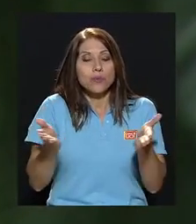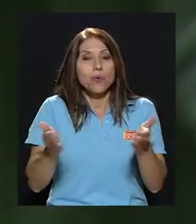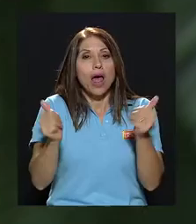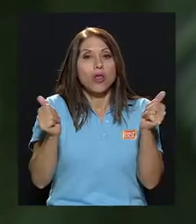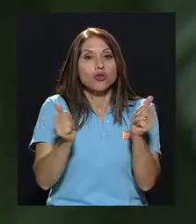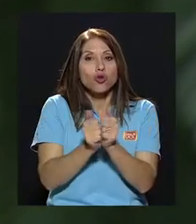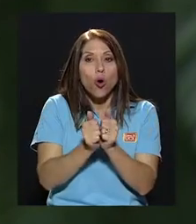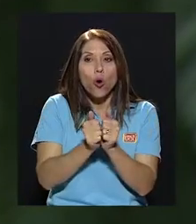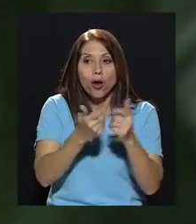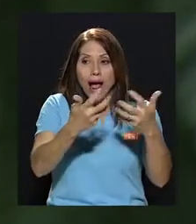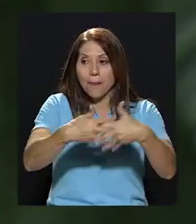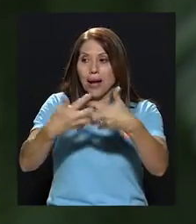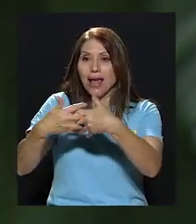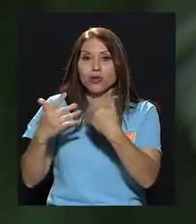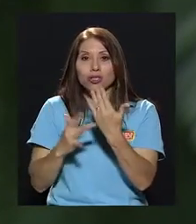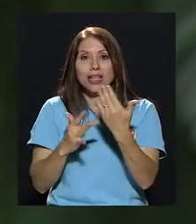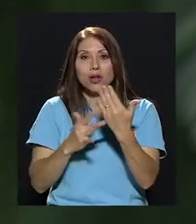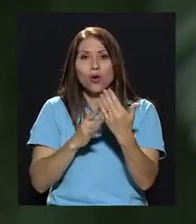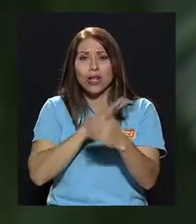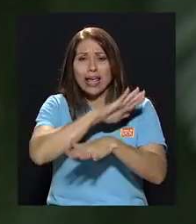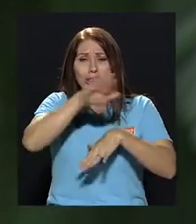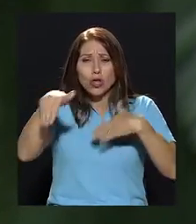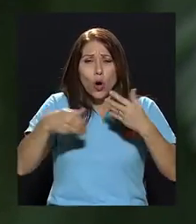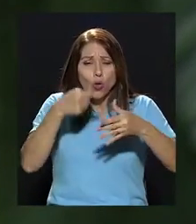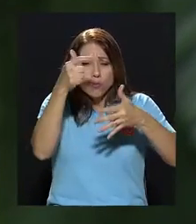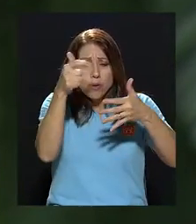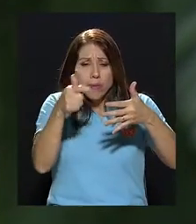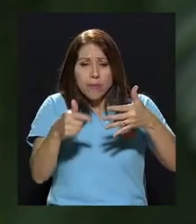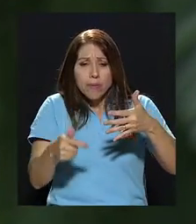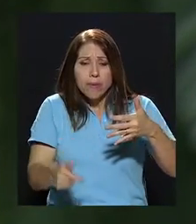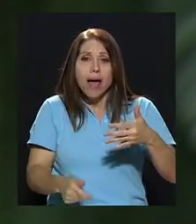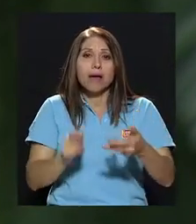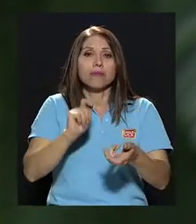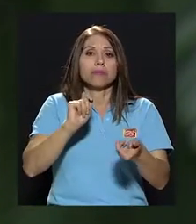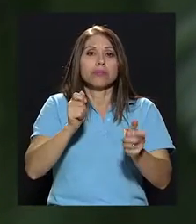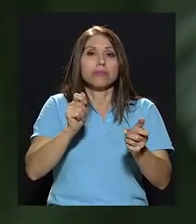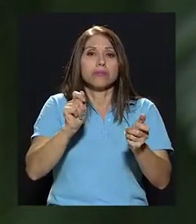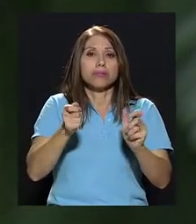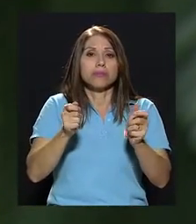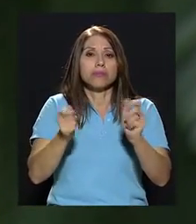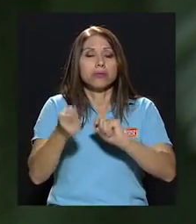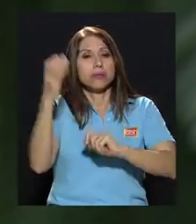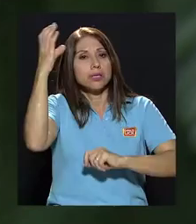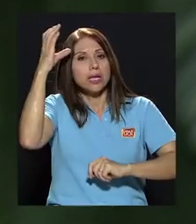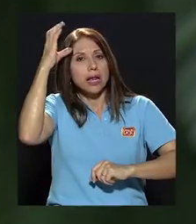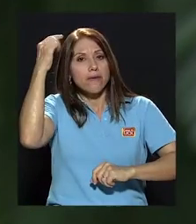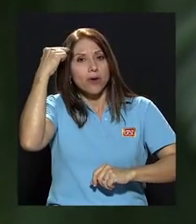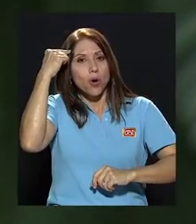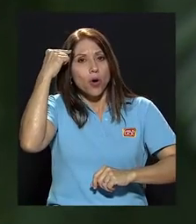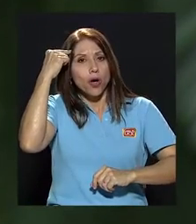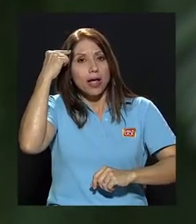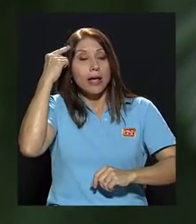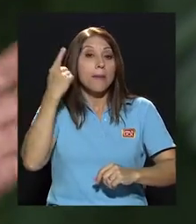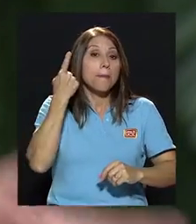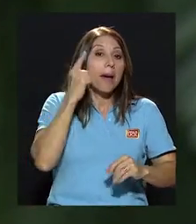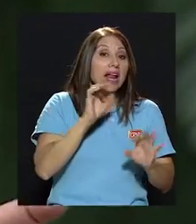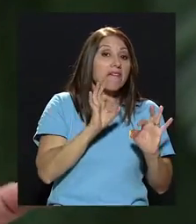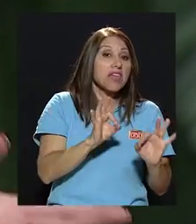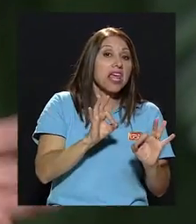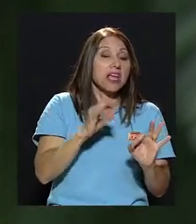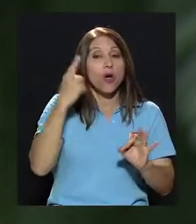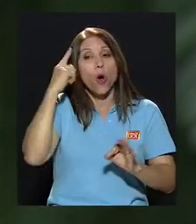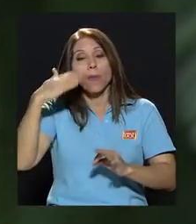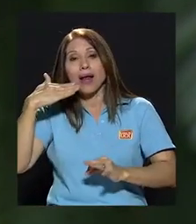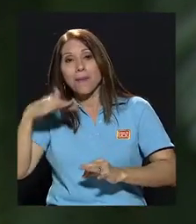con aparatos de tecnología, todo eso va a ir cambiando nuestro cerebro y también, para bien o para